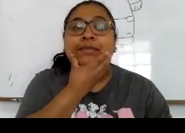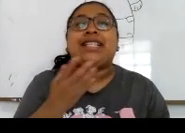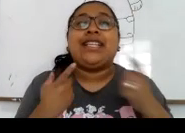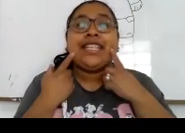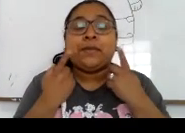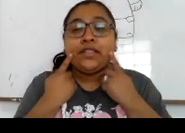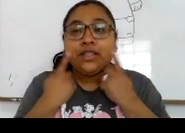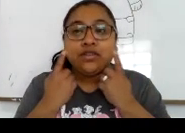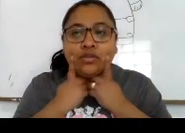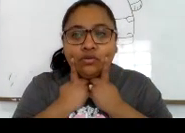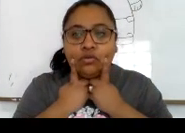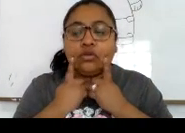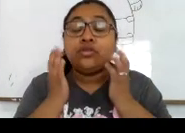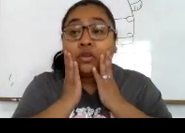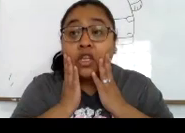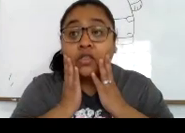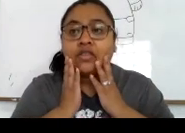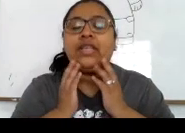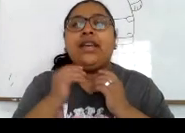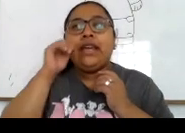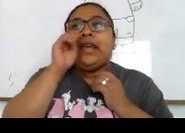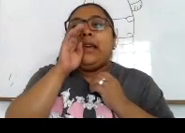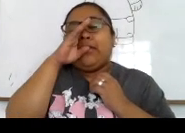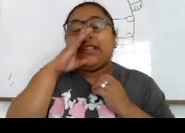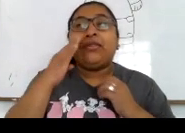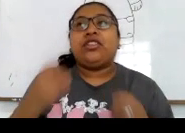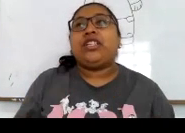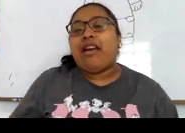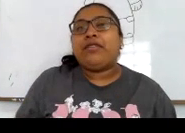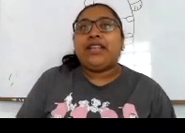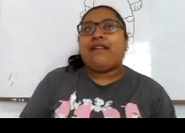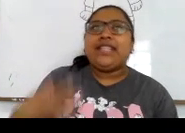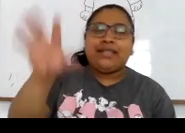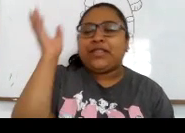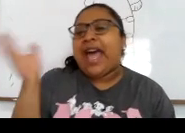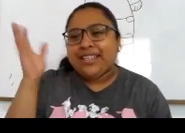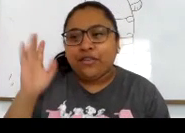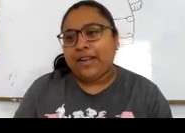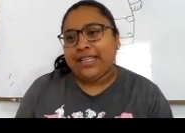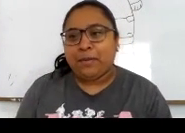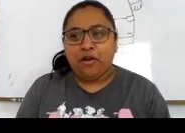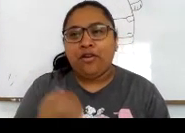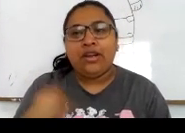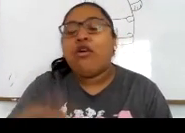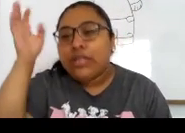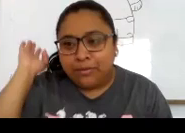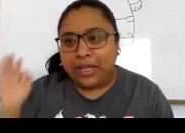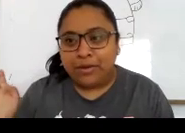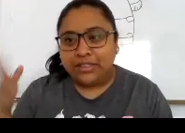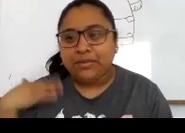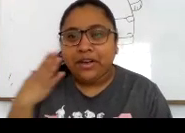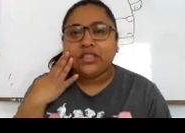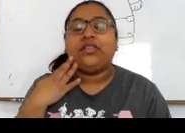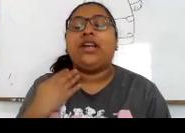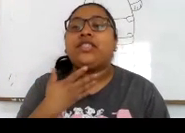eh, hacen bastantes expresiones con su, con su rostro, ¿sí? No es como nosotros que a veces decimos, ah, estoy feliz, pero es lo último